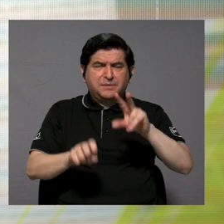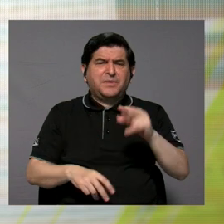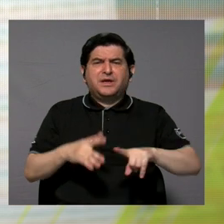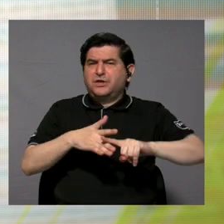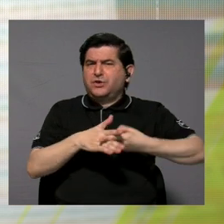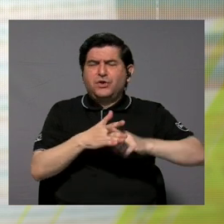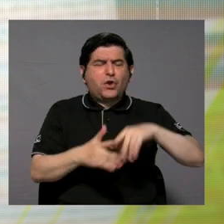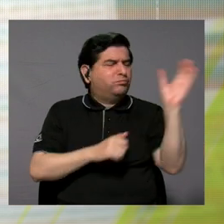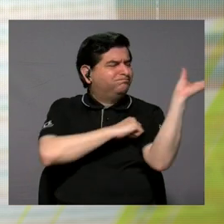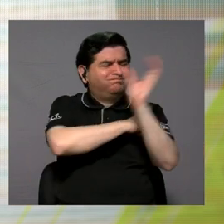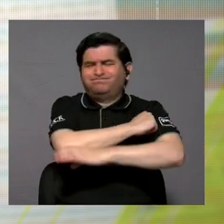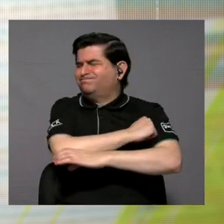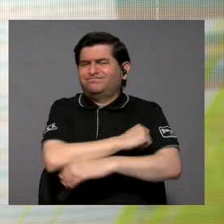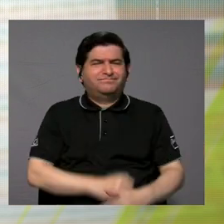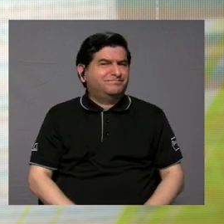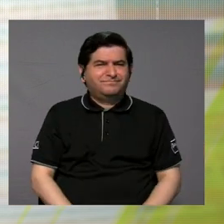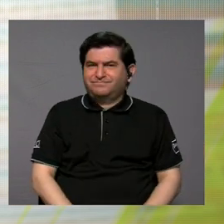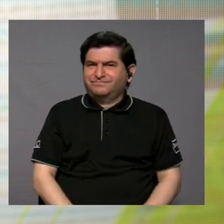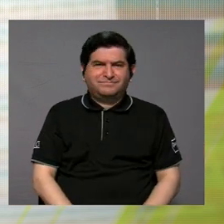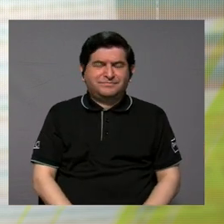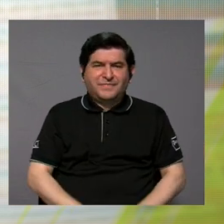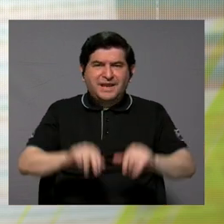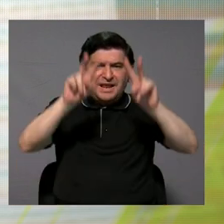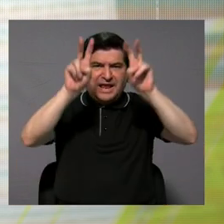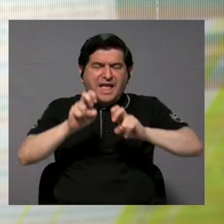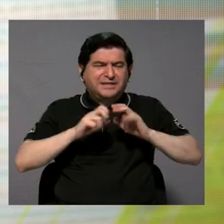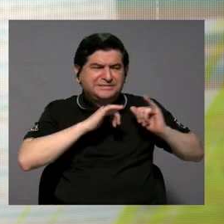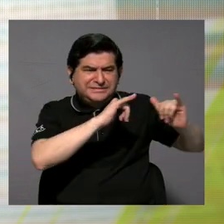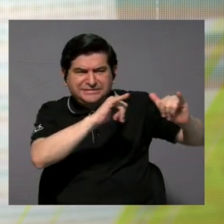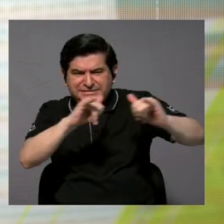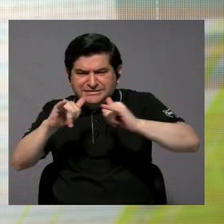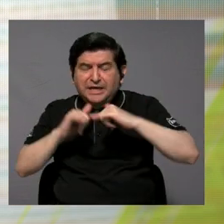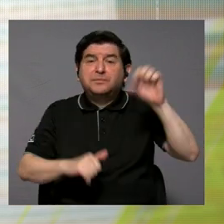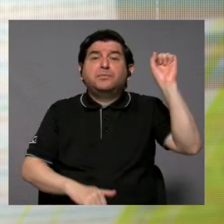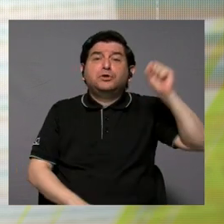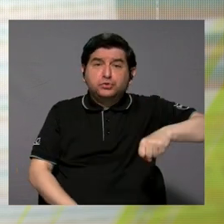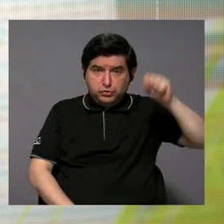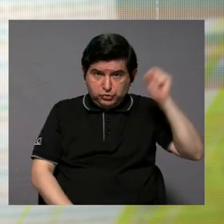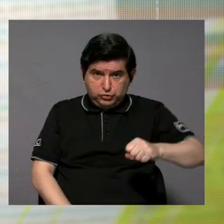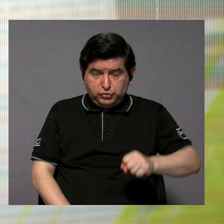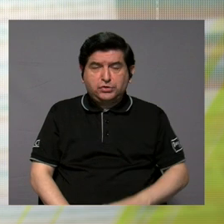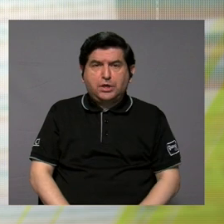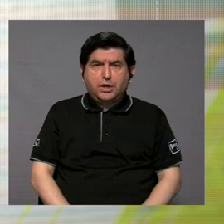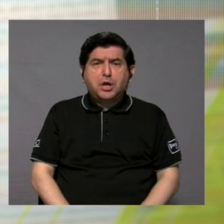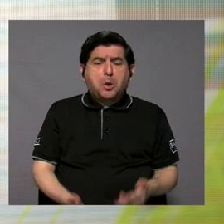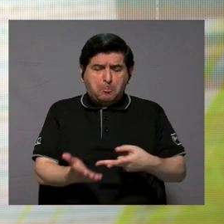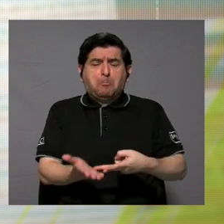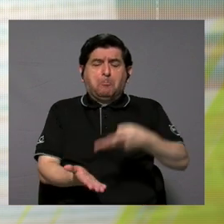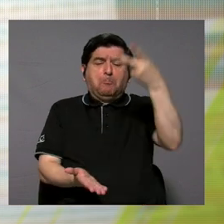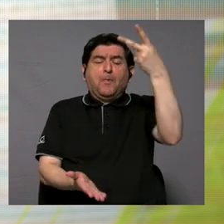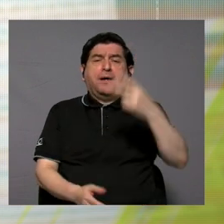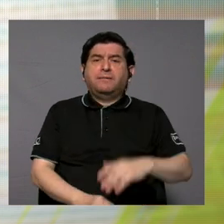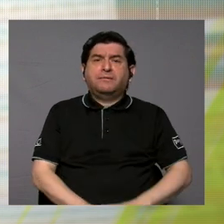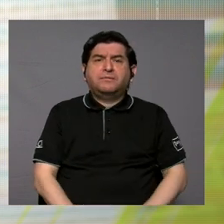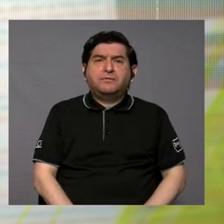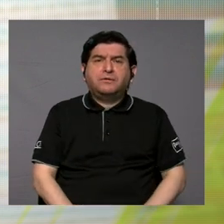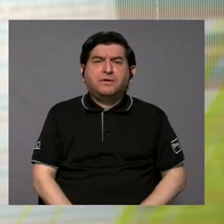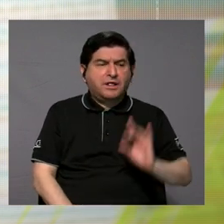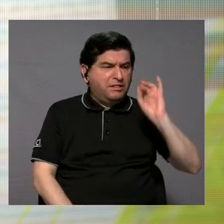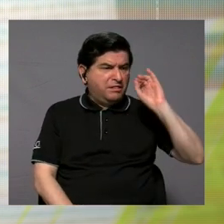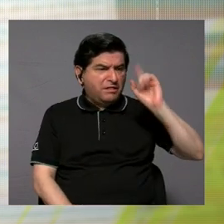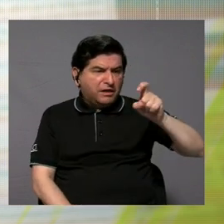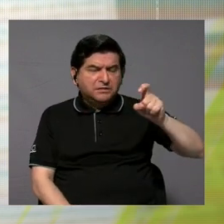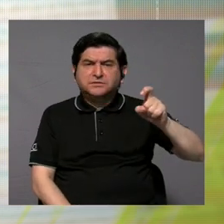son un instrumento de castigo, de que las pruebas estandarizadas sí pueden ser muy valiosas para